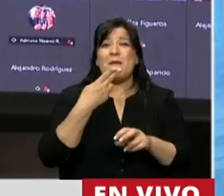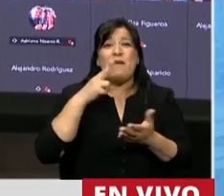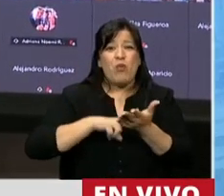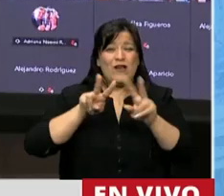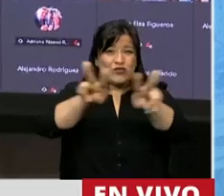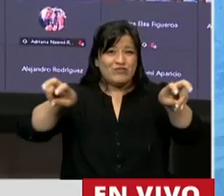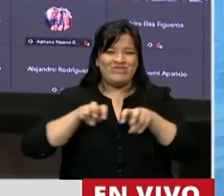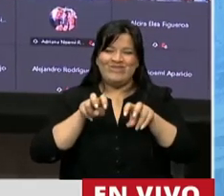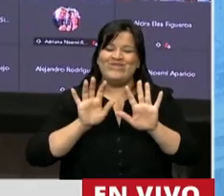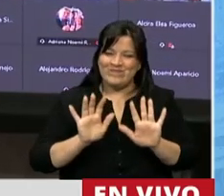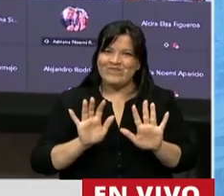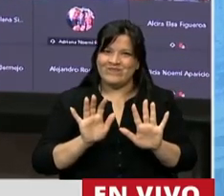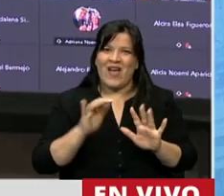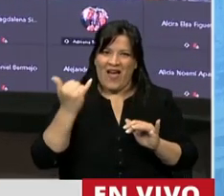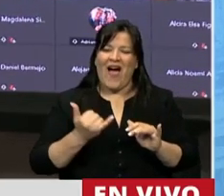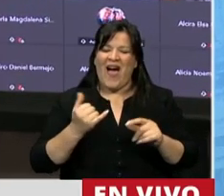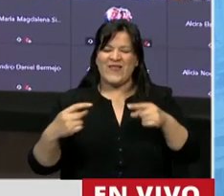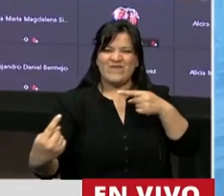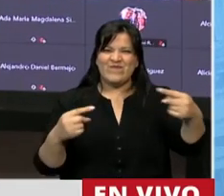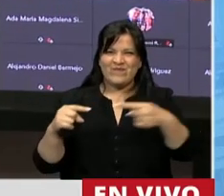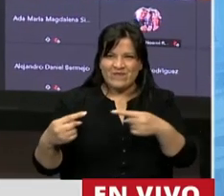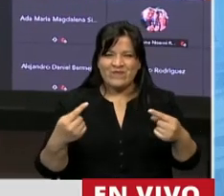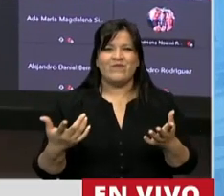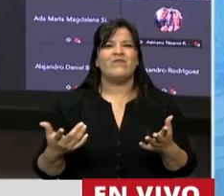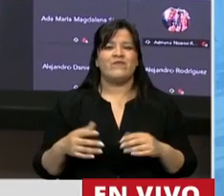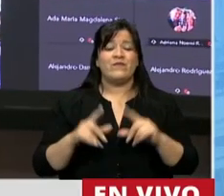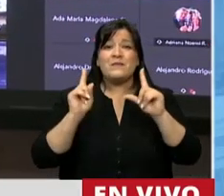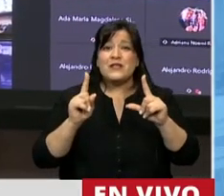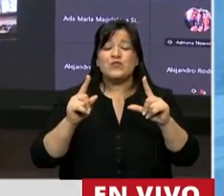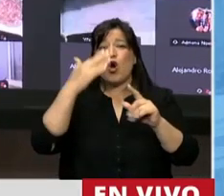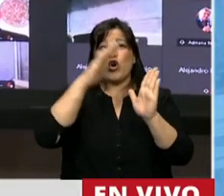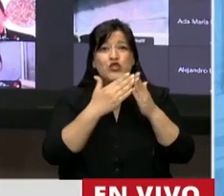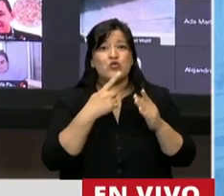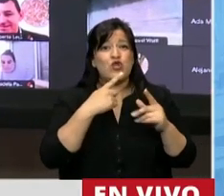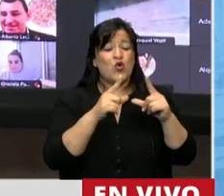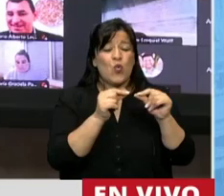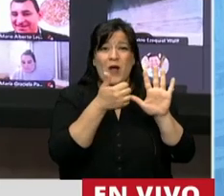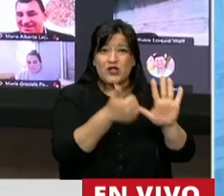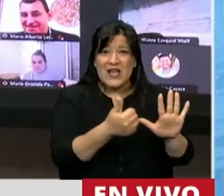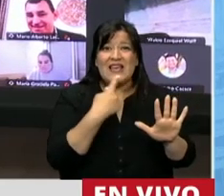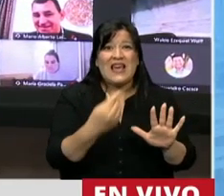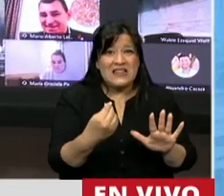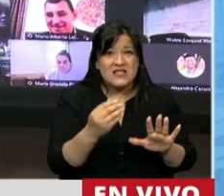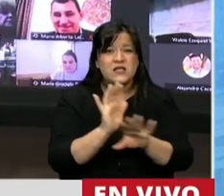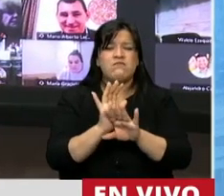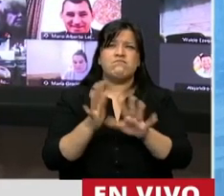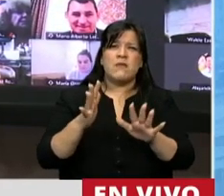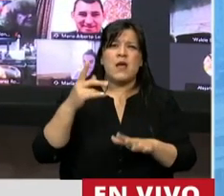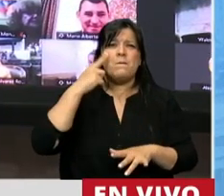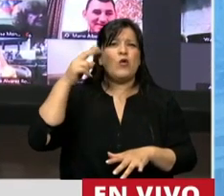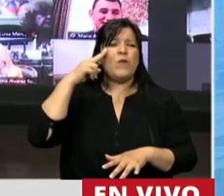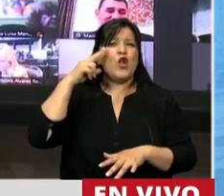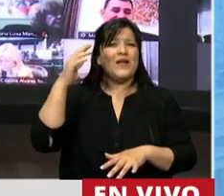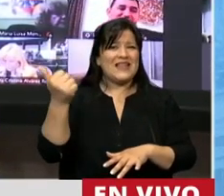incumplida una manda constitucional, la disposición transitoria sexta de la Constitución que estableció que antes de fines del 96